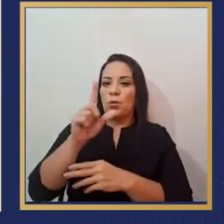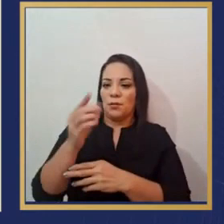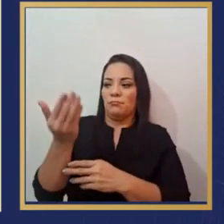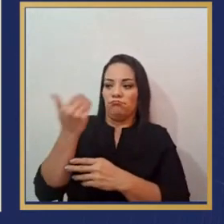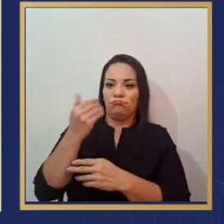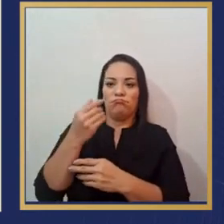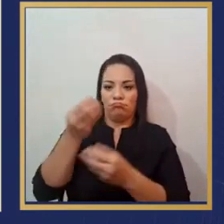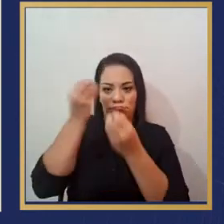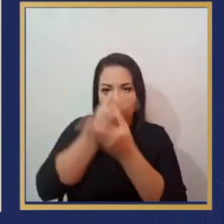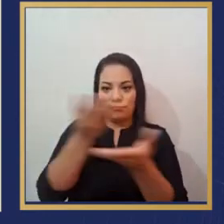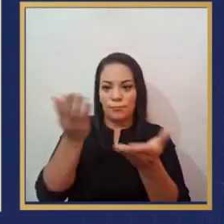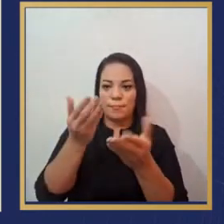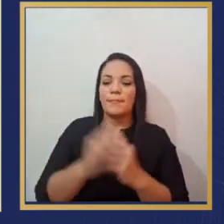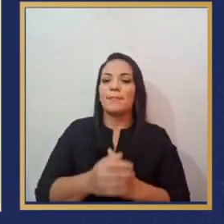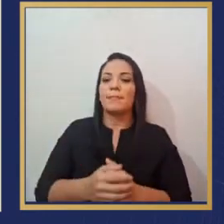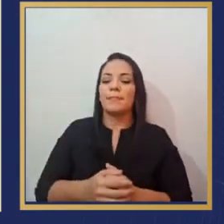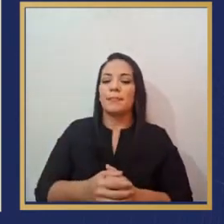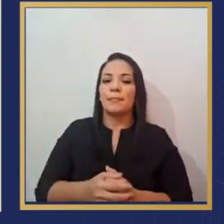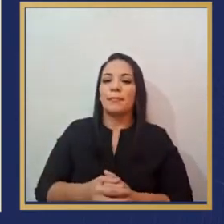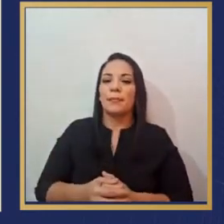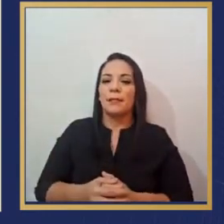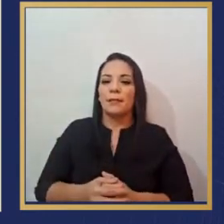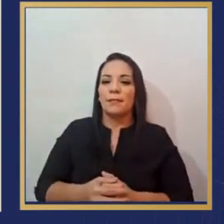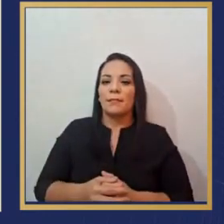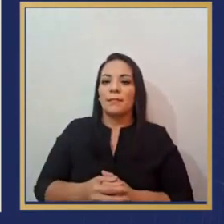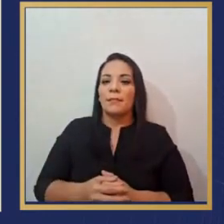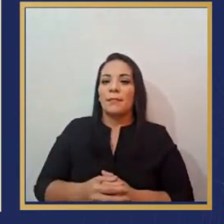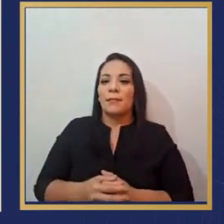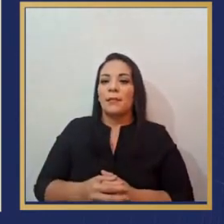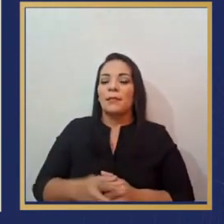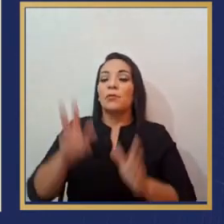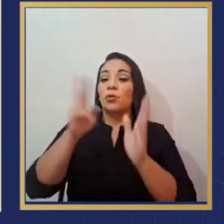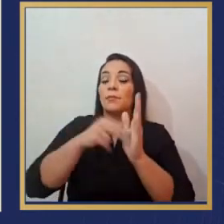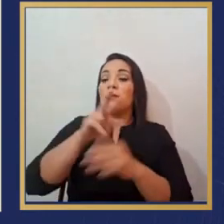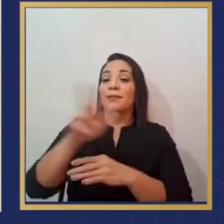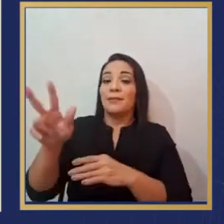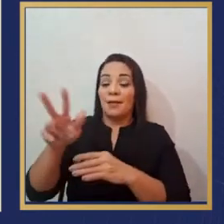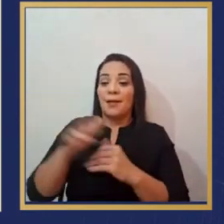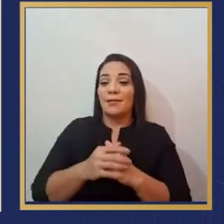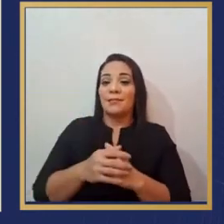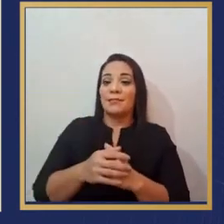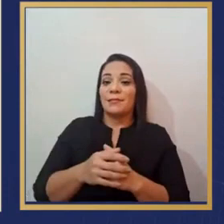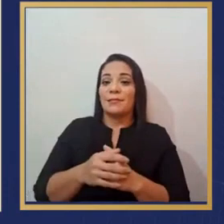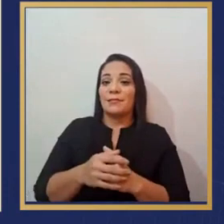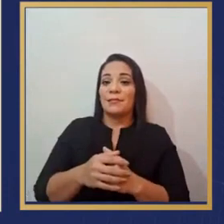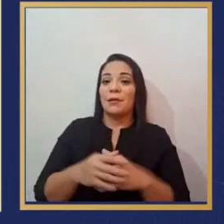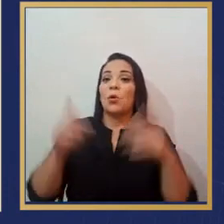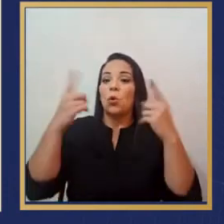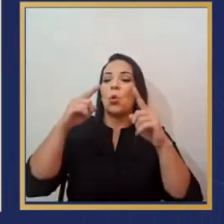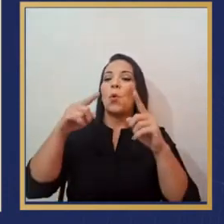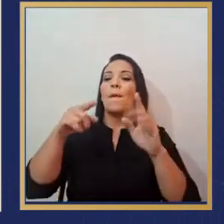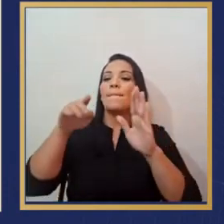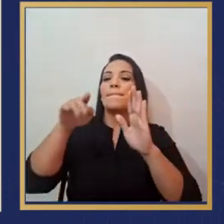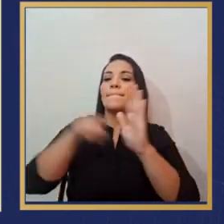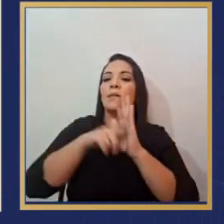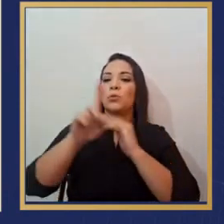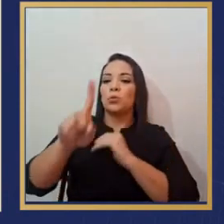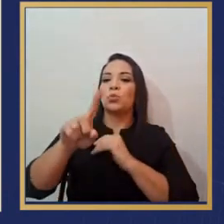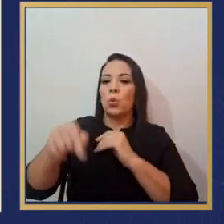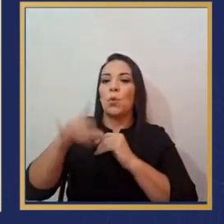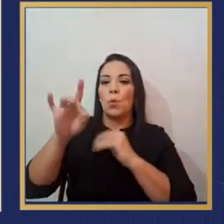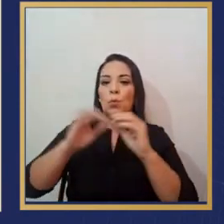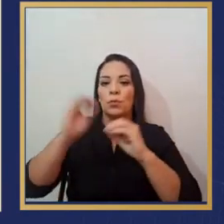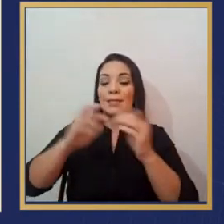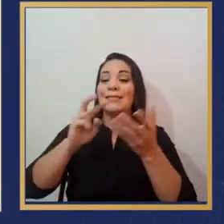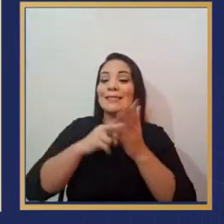y la inflación 2023 cerró en menos 1,8 por ciento. Esto quiere decir